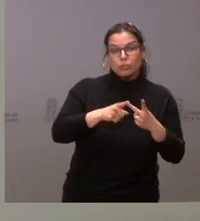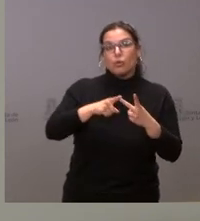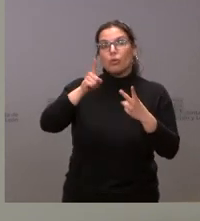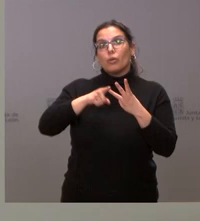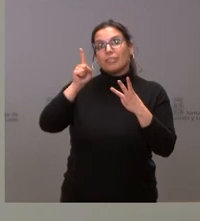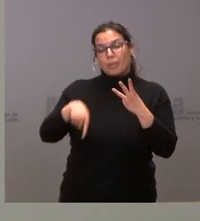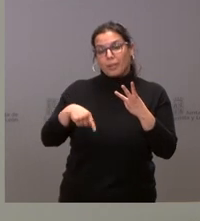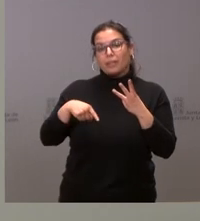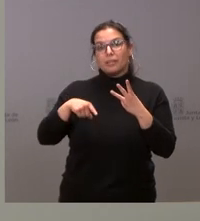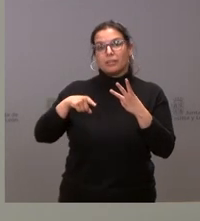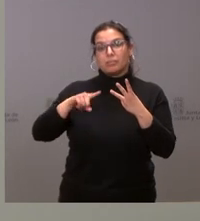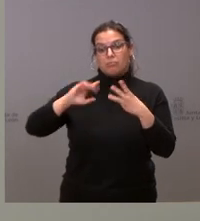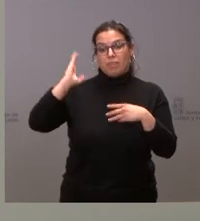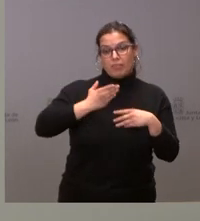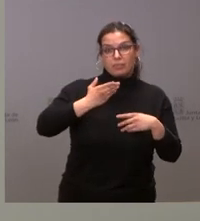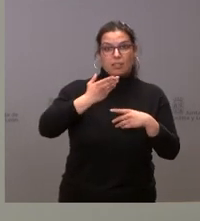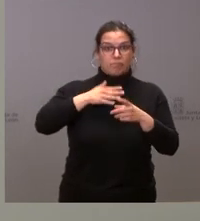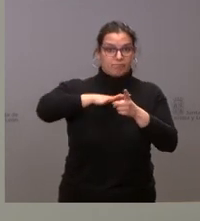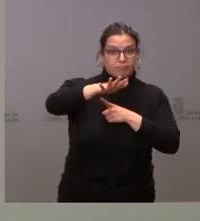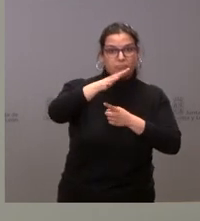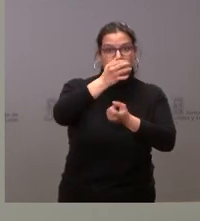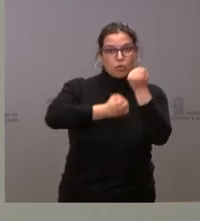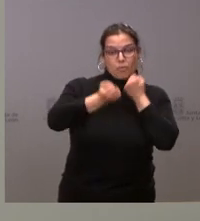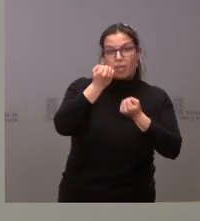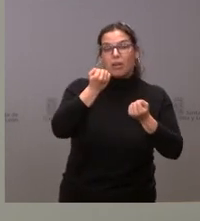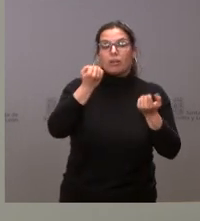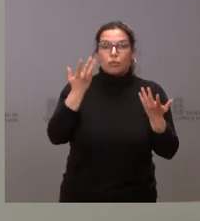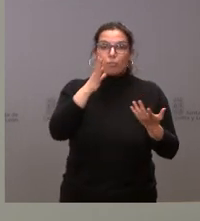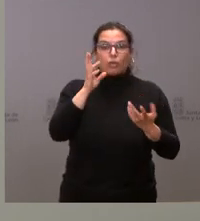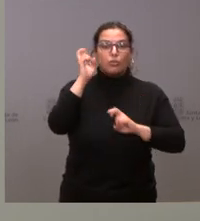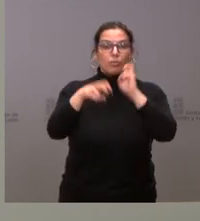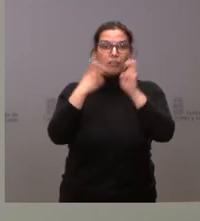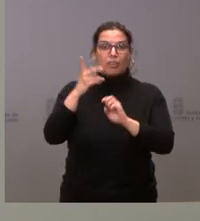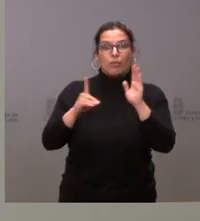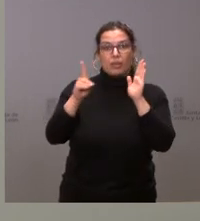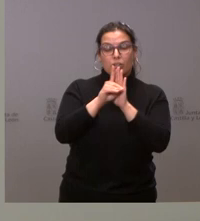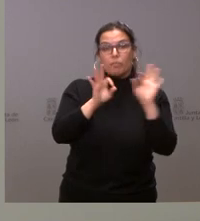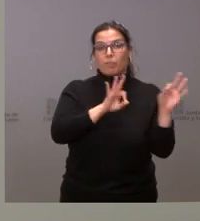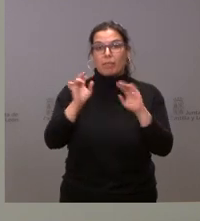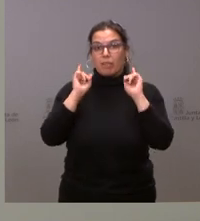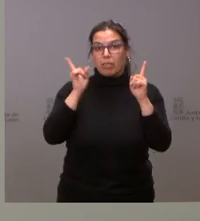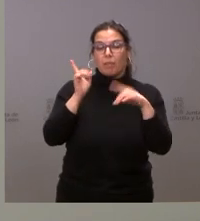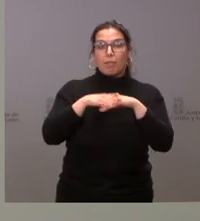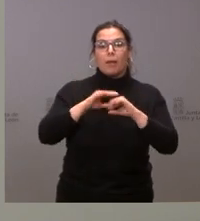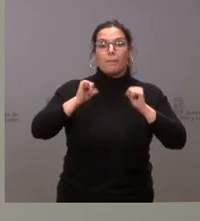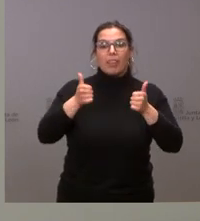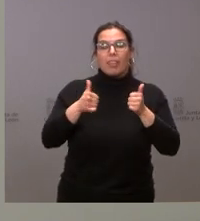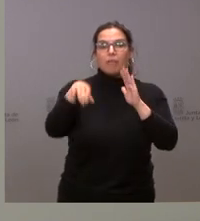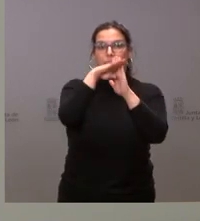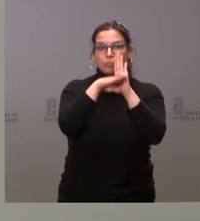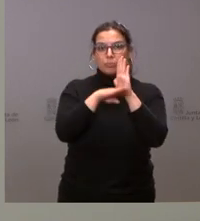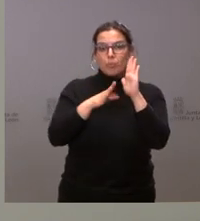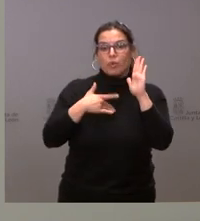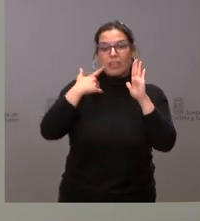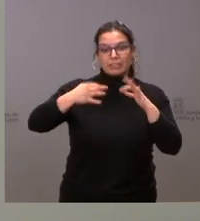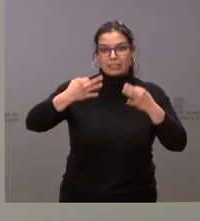económico y social que pudiéramos tener, es por lo que hacemos esta modificación del decreto y nos preparamos para establecer los cauces para garantizar la